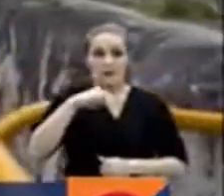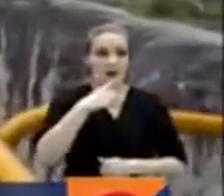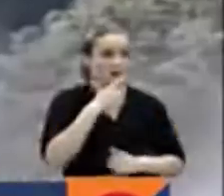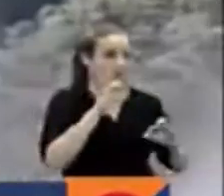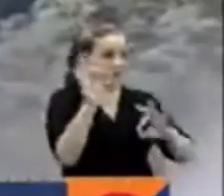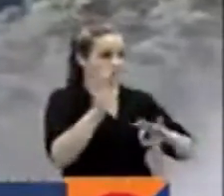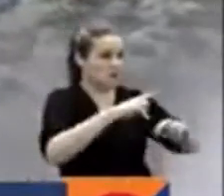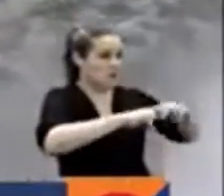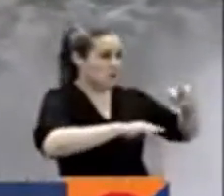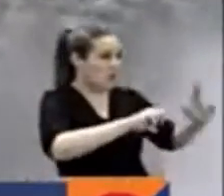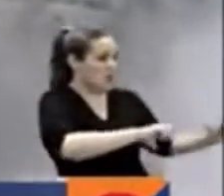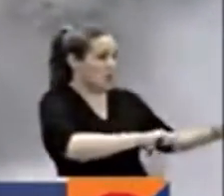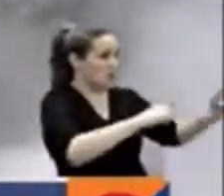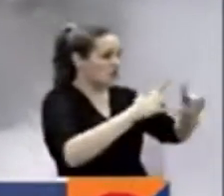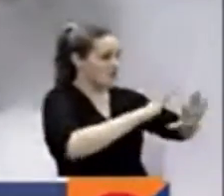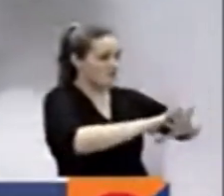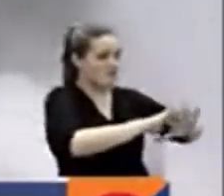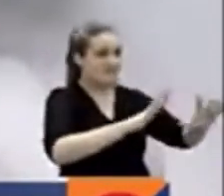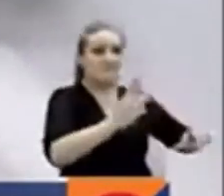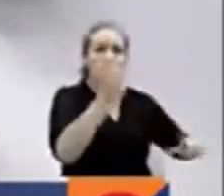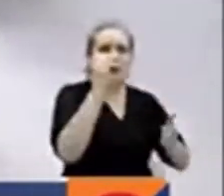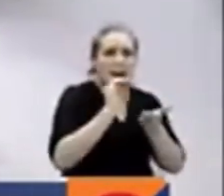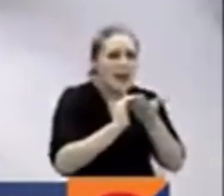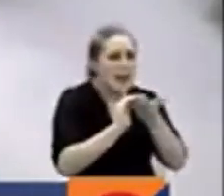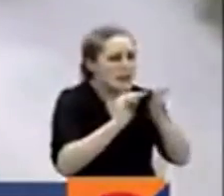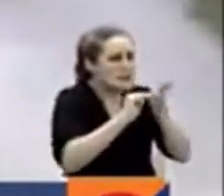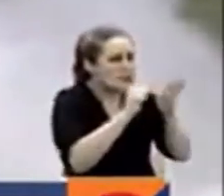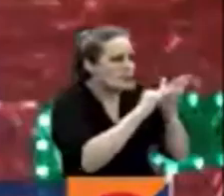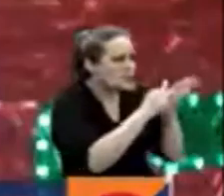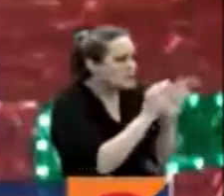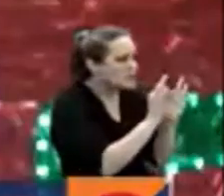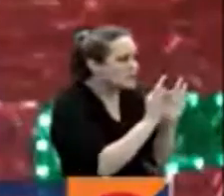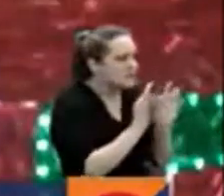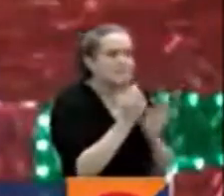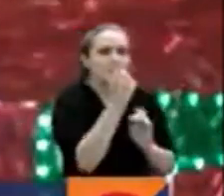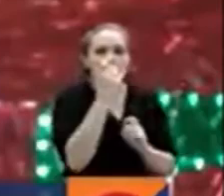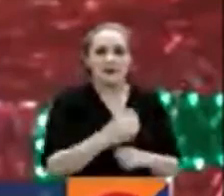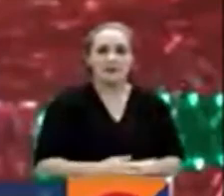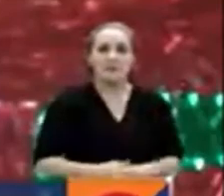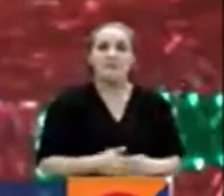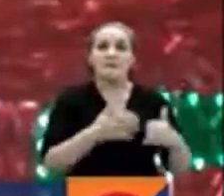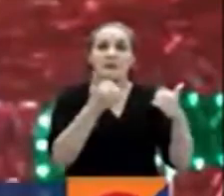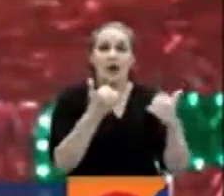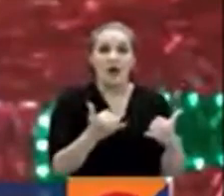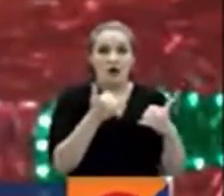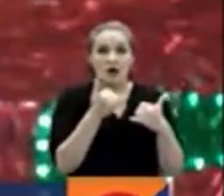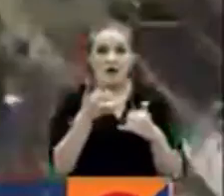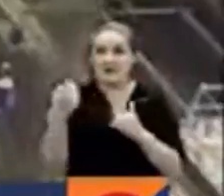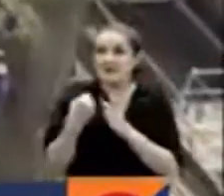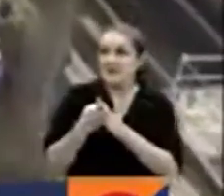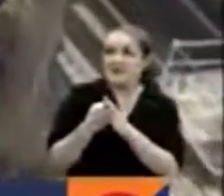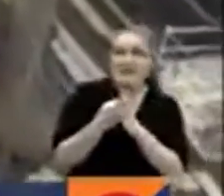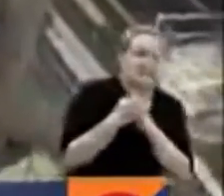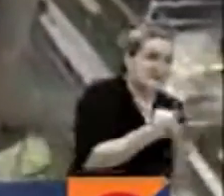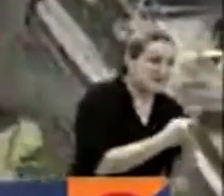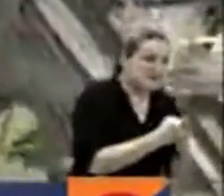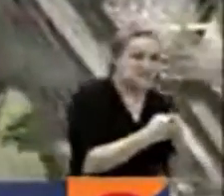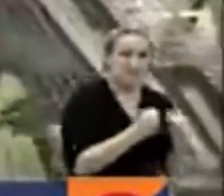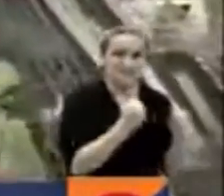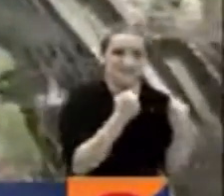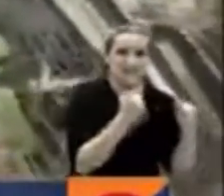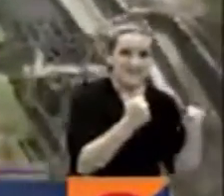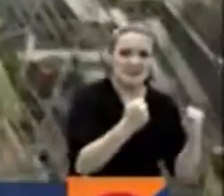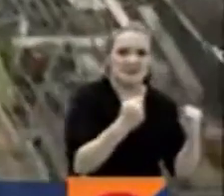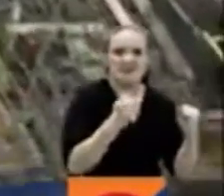finalizadas. Solo habría que ultimar detalles técnicos en las pruebas. Presionar el inicio de operación de Hidroituango fue en gran